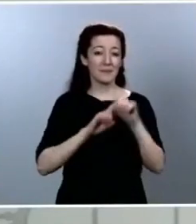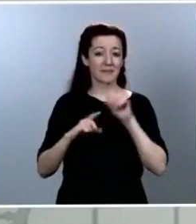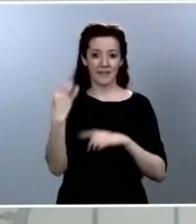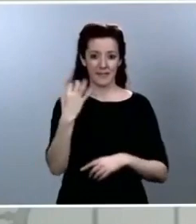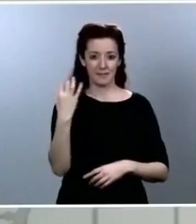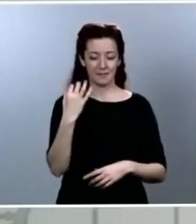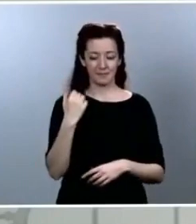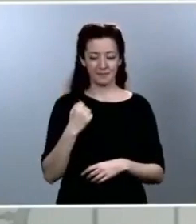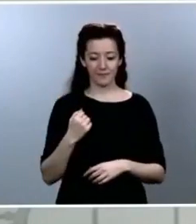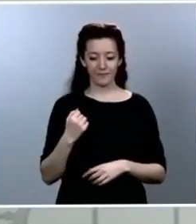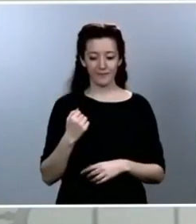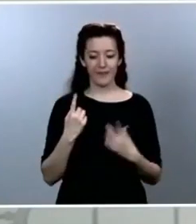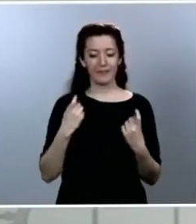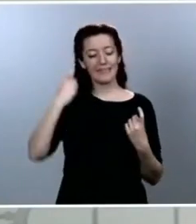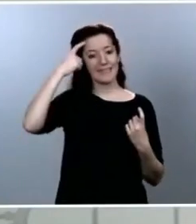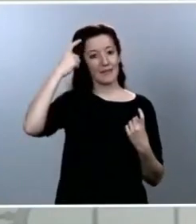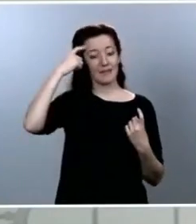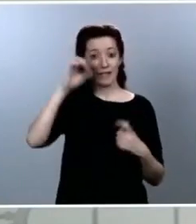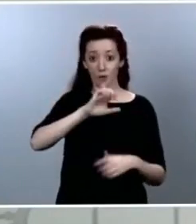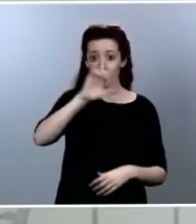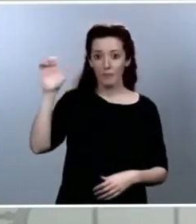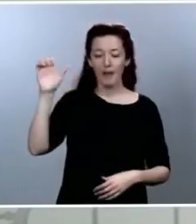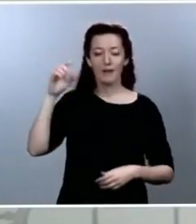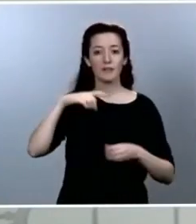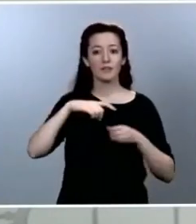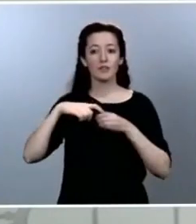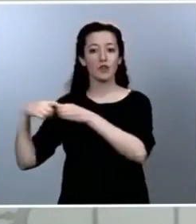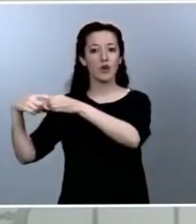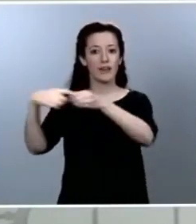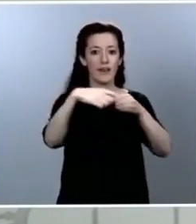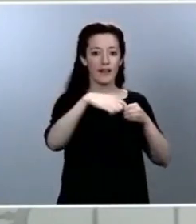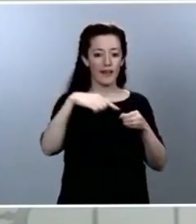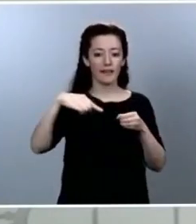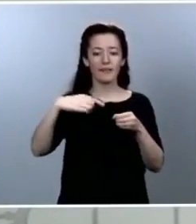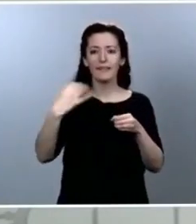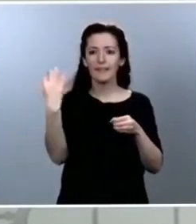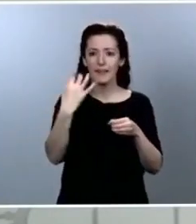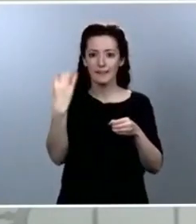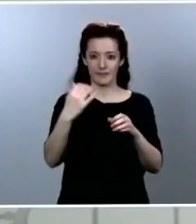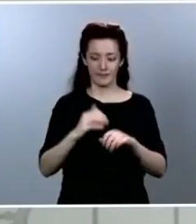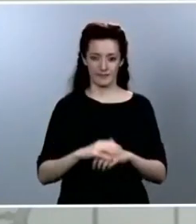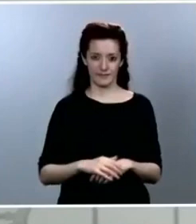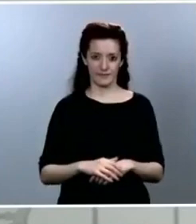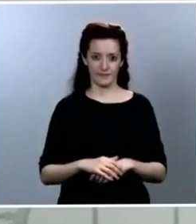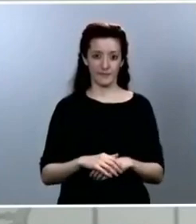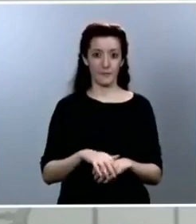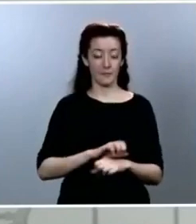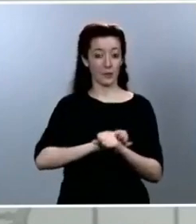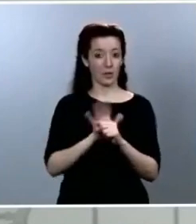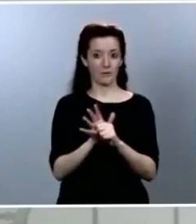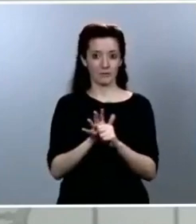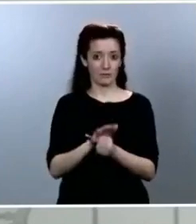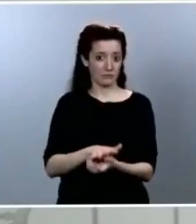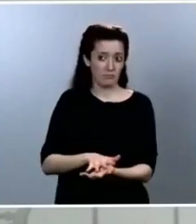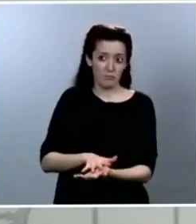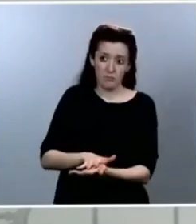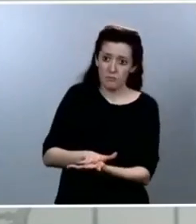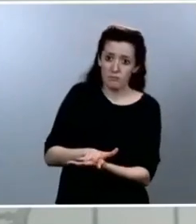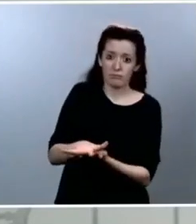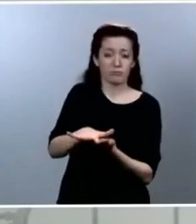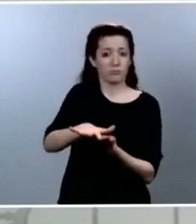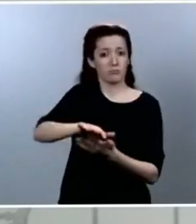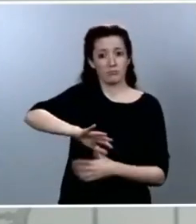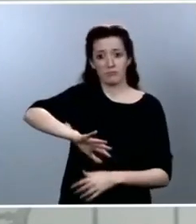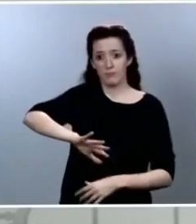Europa. Esta es una pandemia, es una epidemia que nos ha golpeado de lleno al conjunto de la Unión Europea de forma simétrica